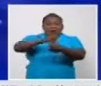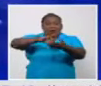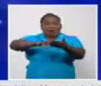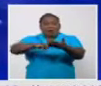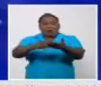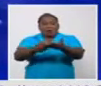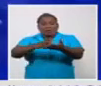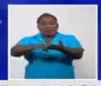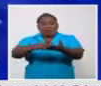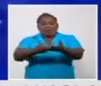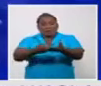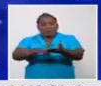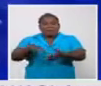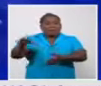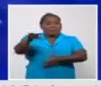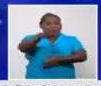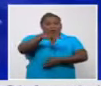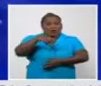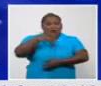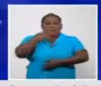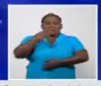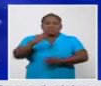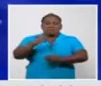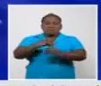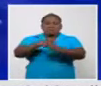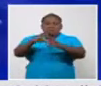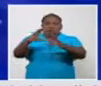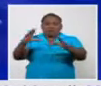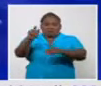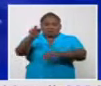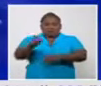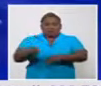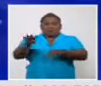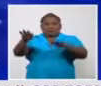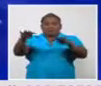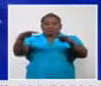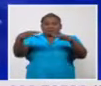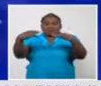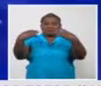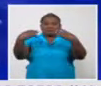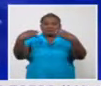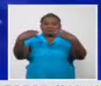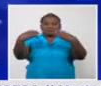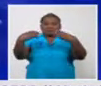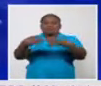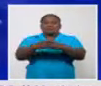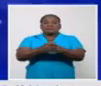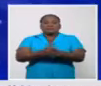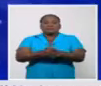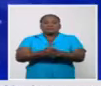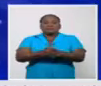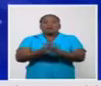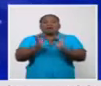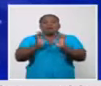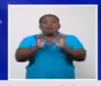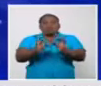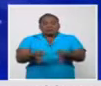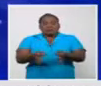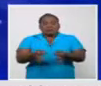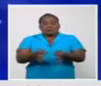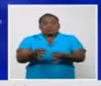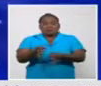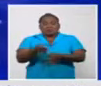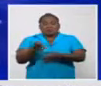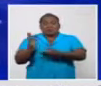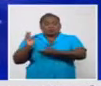de lengua de señas y todas las personas que siguen la información. Es así, Gisela, como tú explicabas,